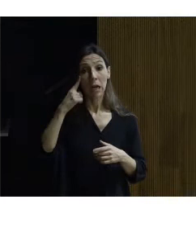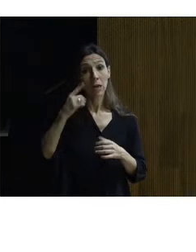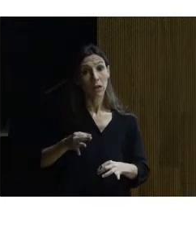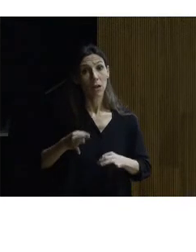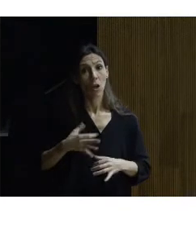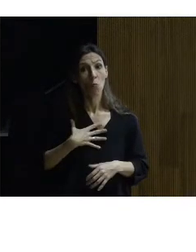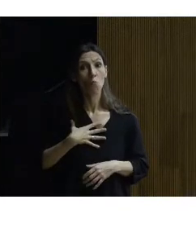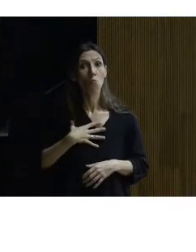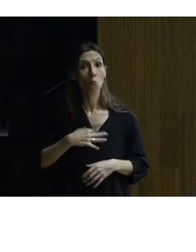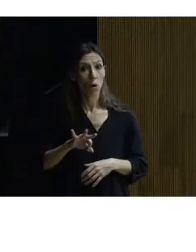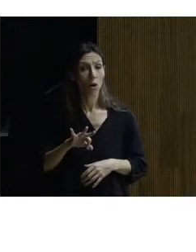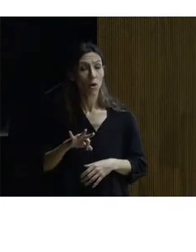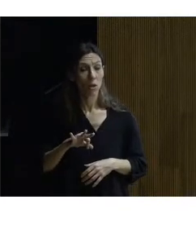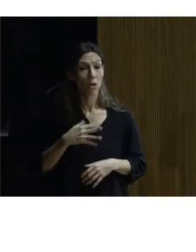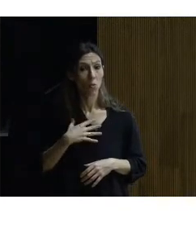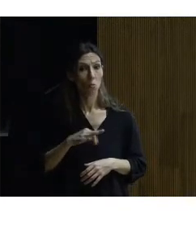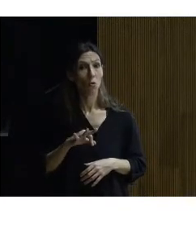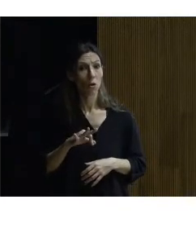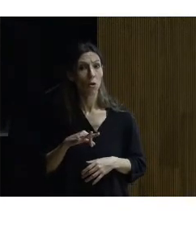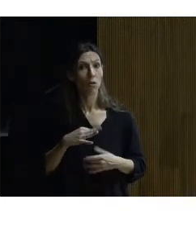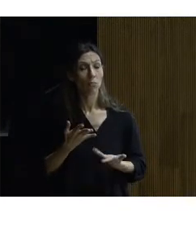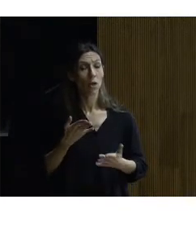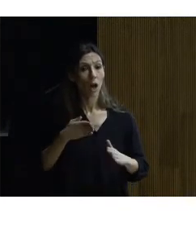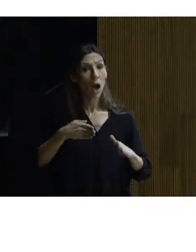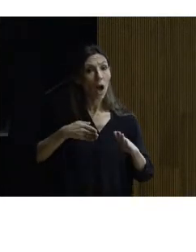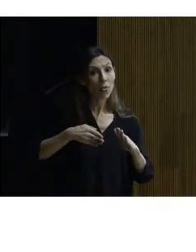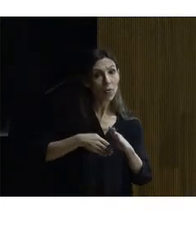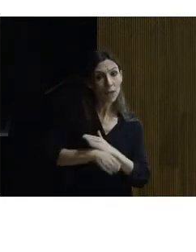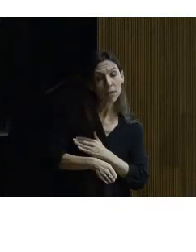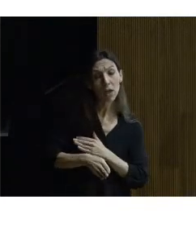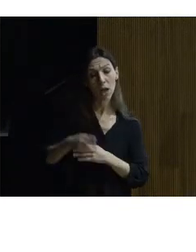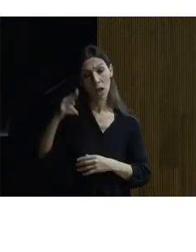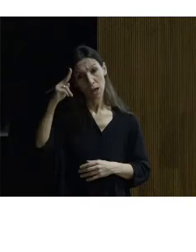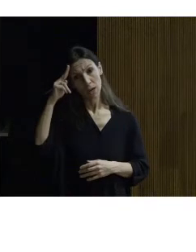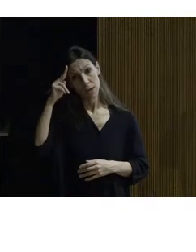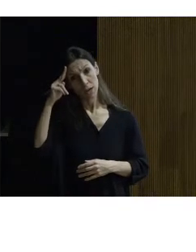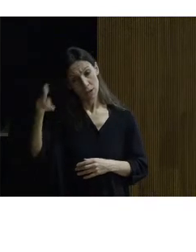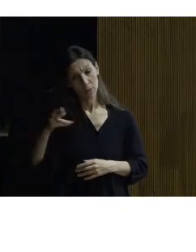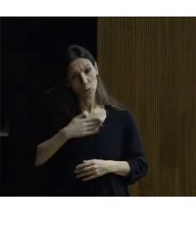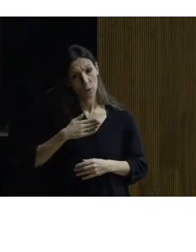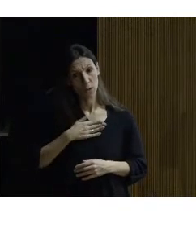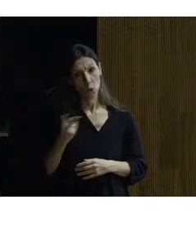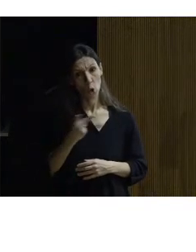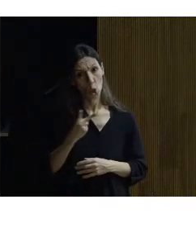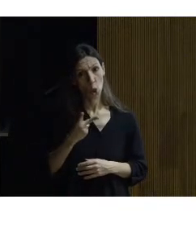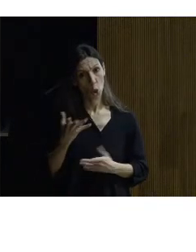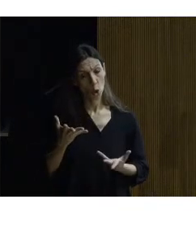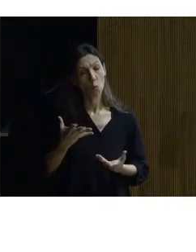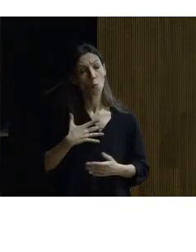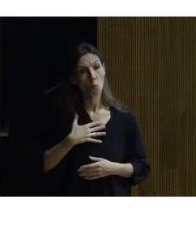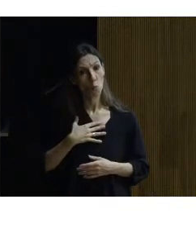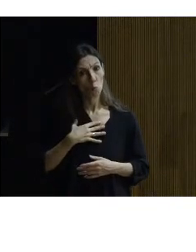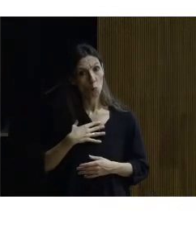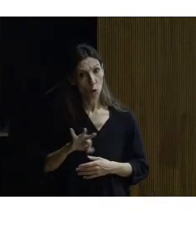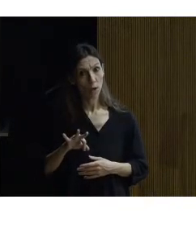posible un equilibrio entre accesibilidad y respeto al patrimonio es posible yo diría que esta es fácil es fácil